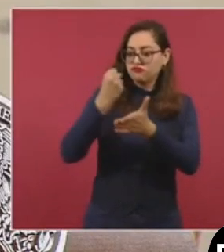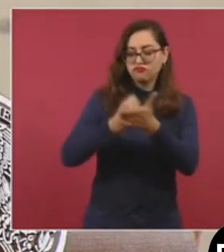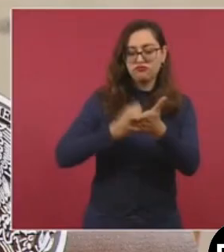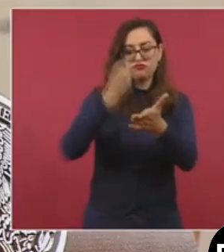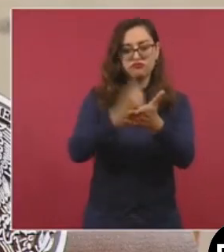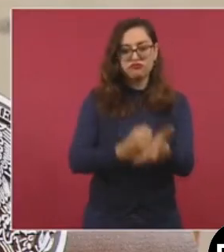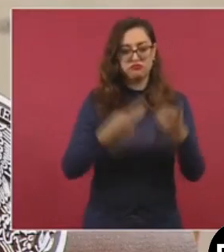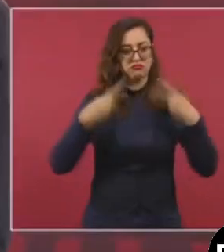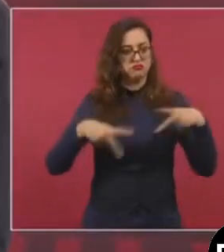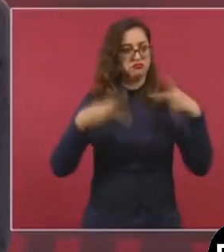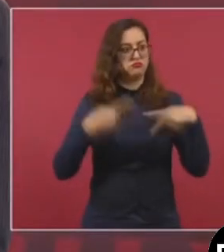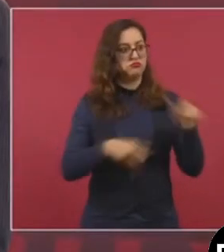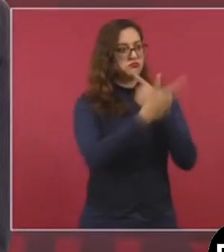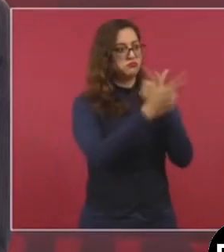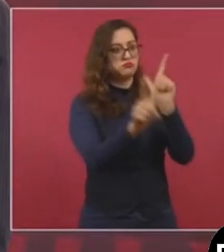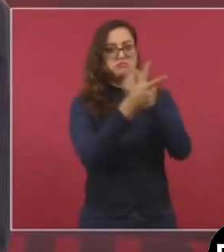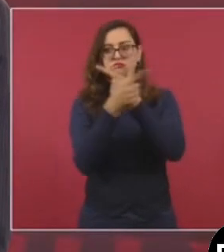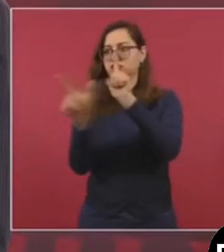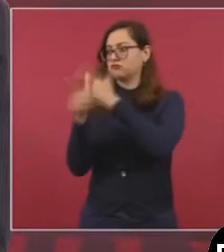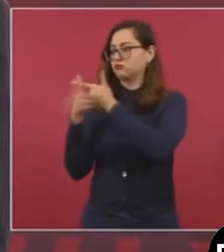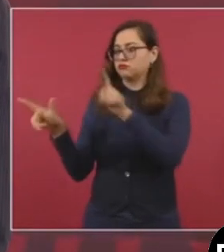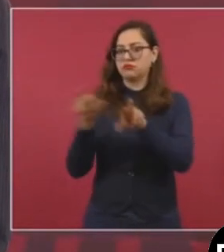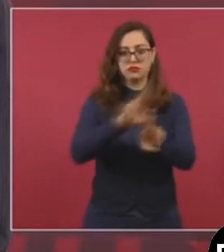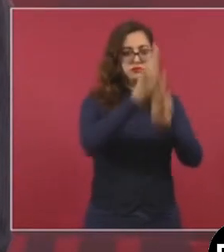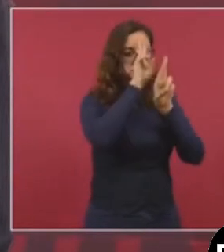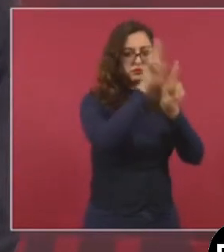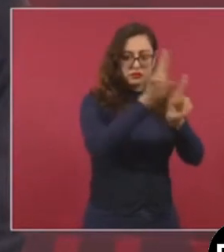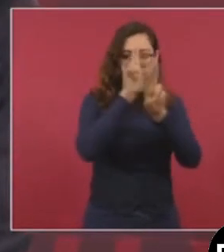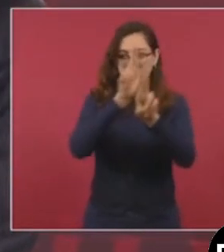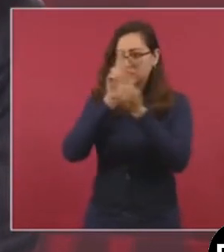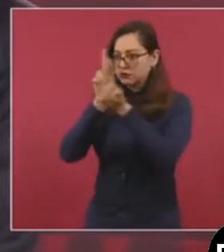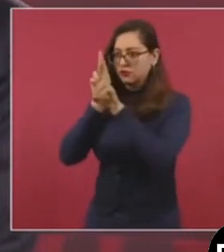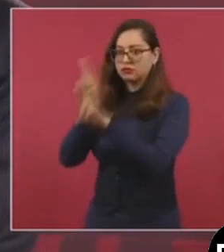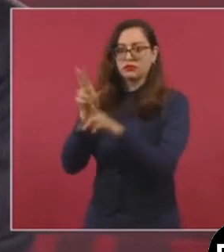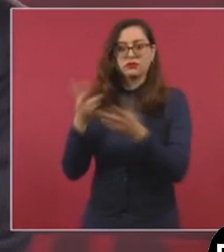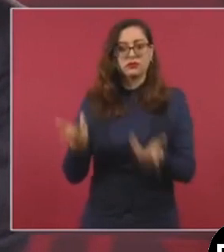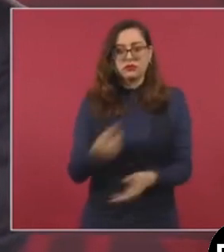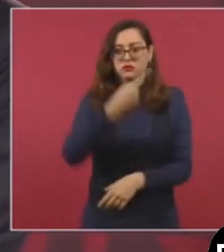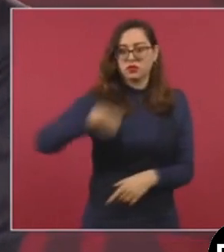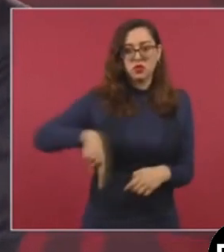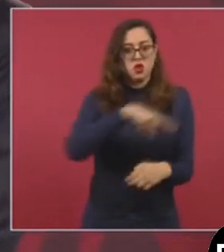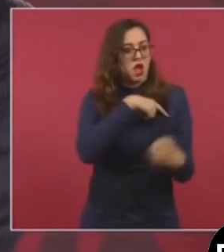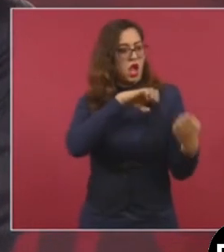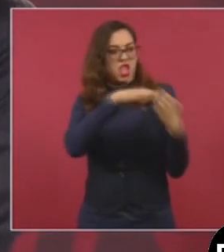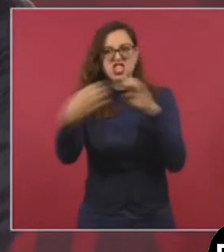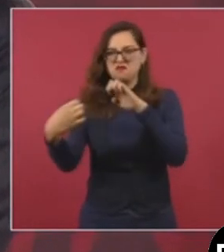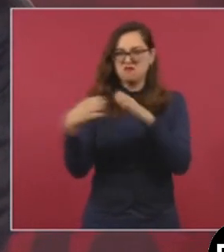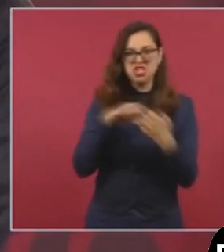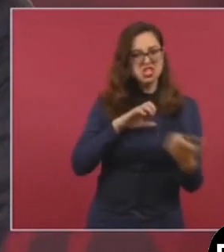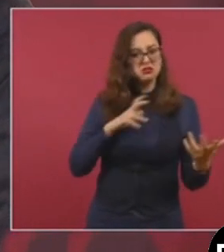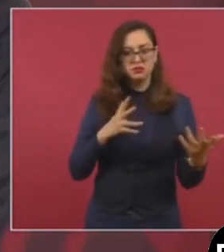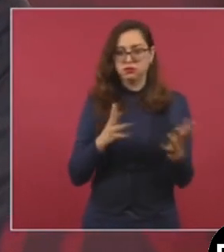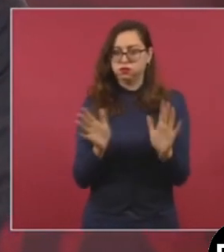nosotros no tenemos enemigos ni queremos tenerlos,